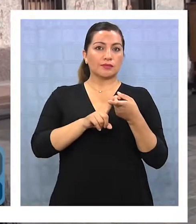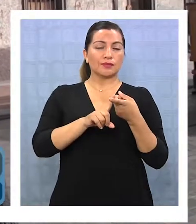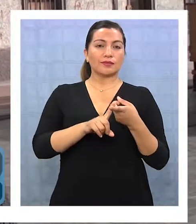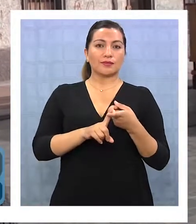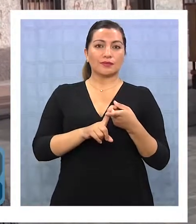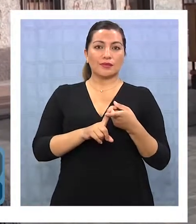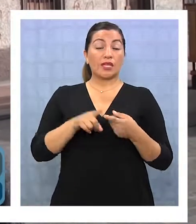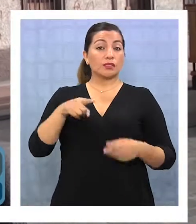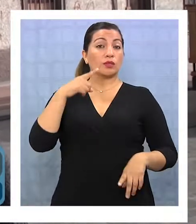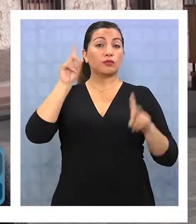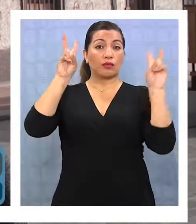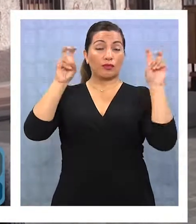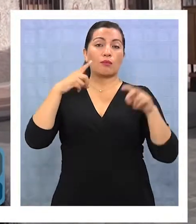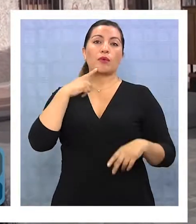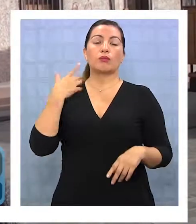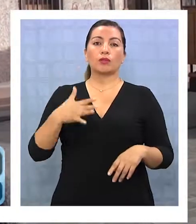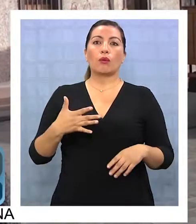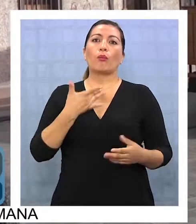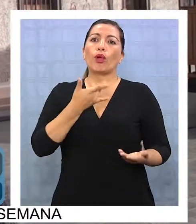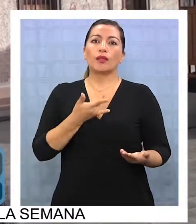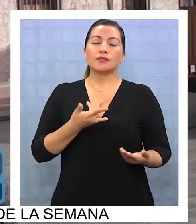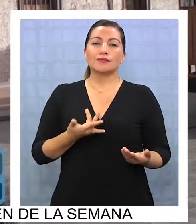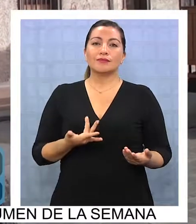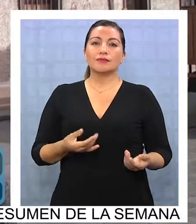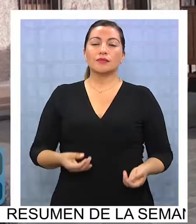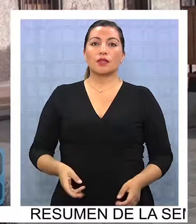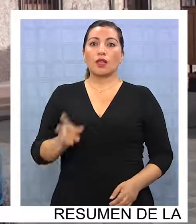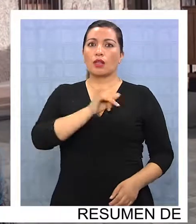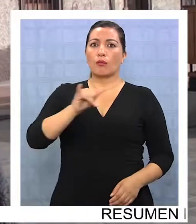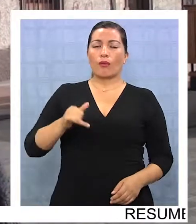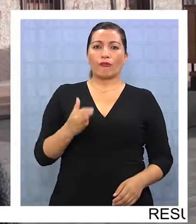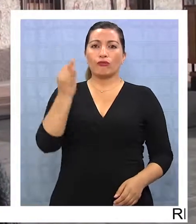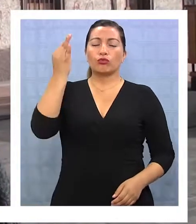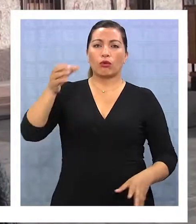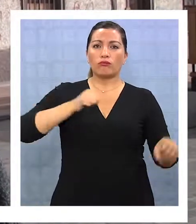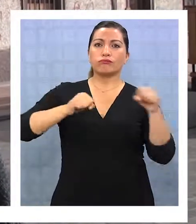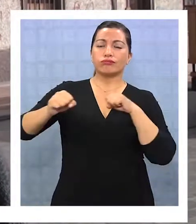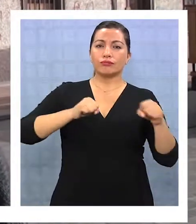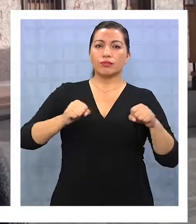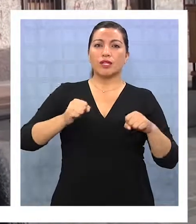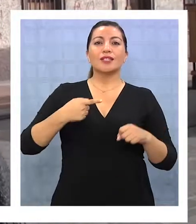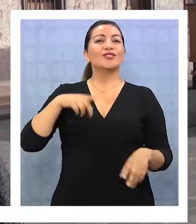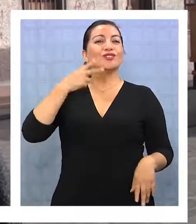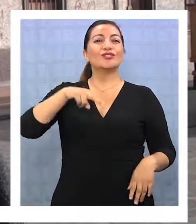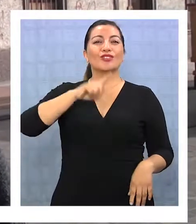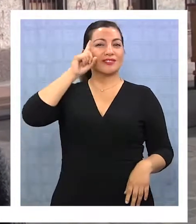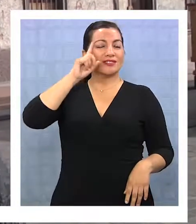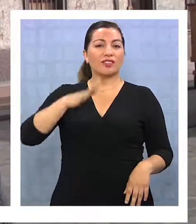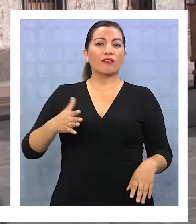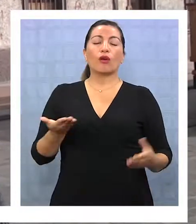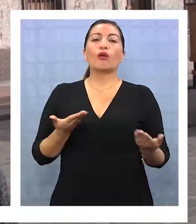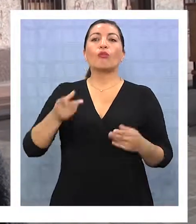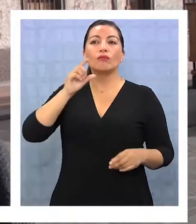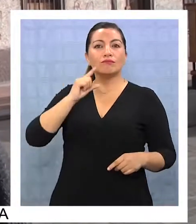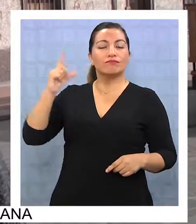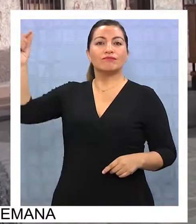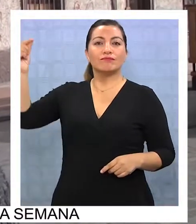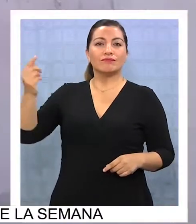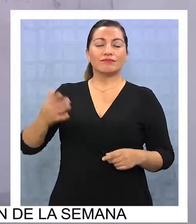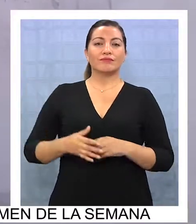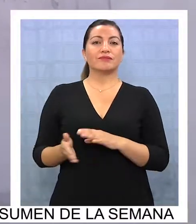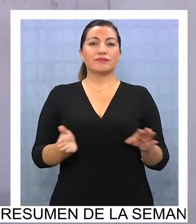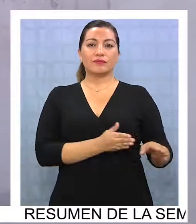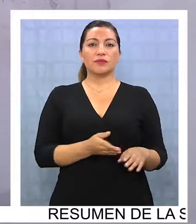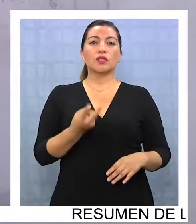es algo bien importante, porque si acontece algo como eso, pucha, uno va a tener la forma de cómo arrancar, pero es que no entrar en